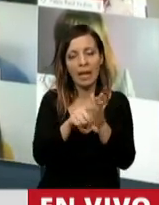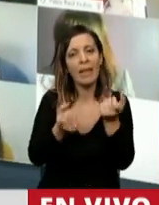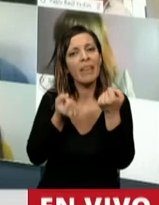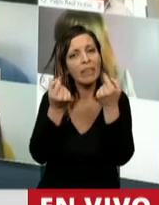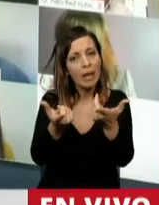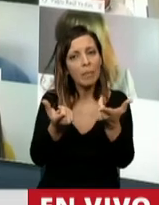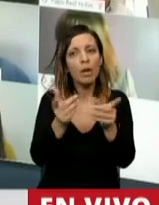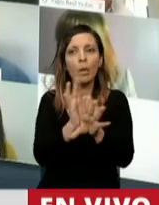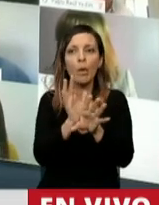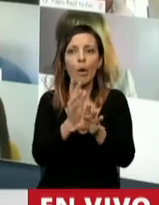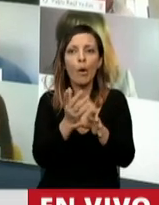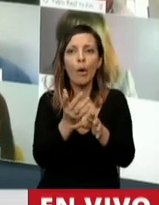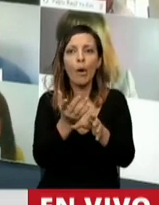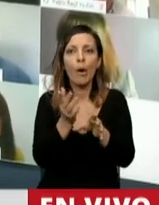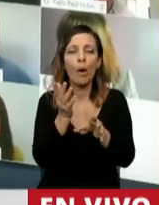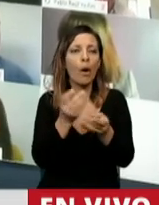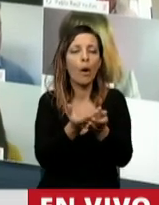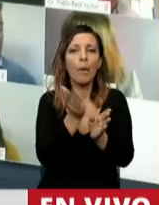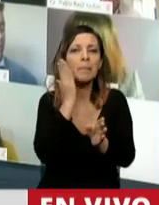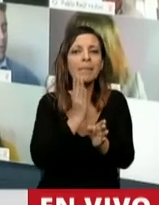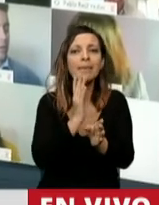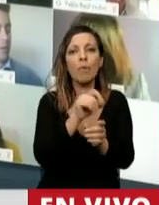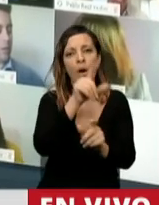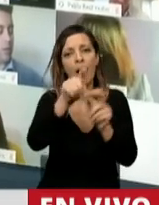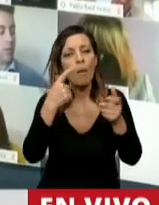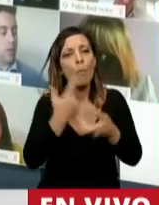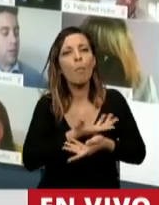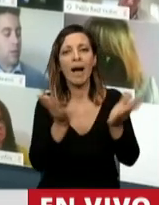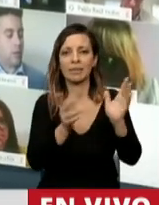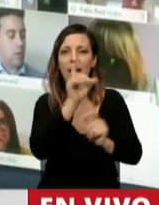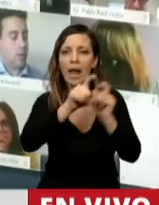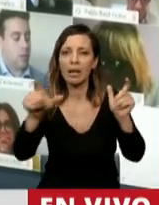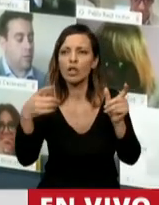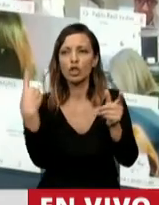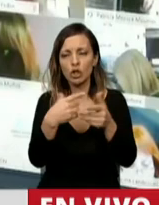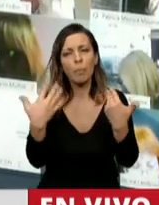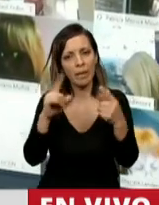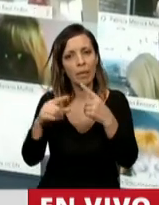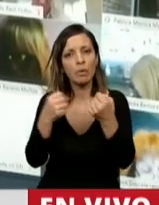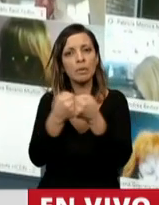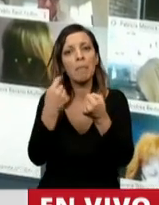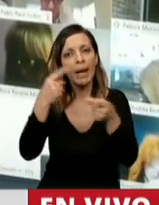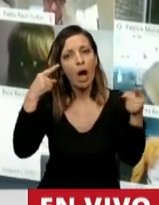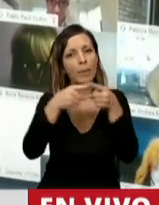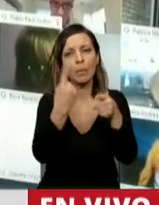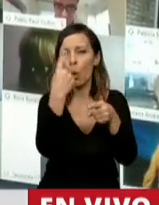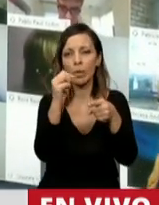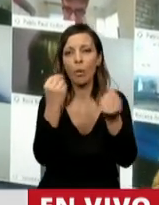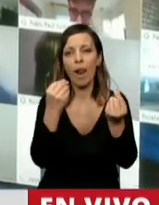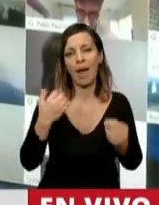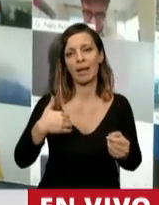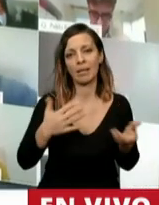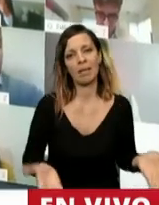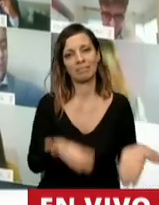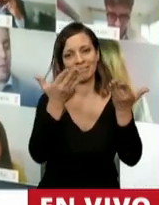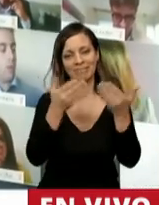a nuestros ciudadanos de que podemos ponernos de acuerdo en aras de levantar nuestro país. Muchísimas gracias.